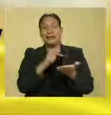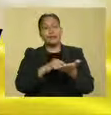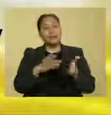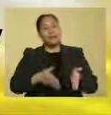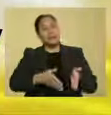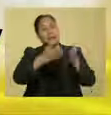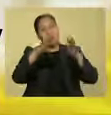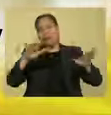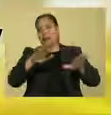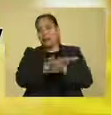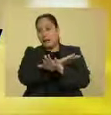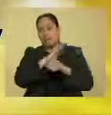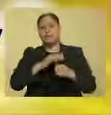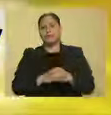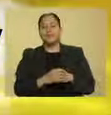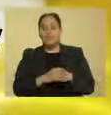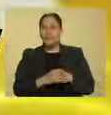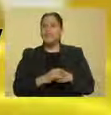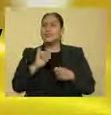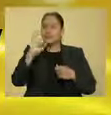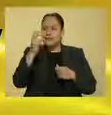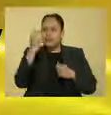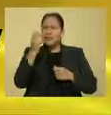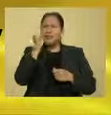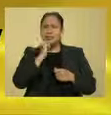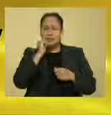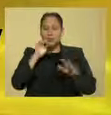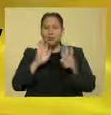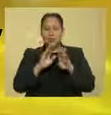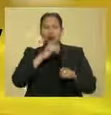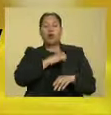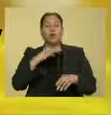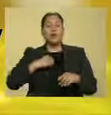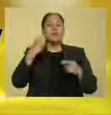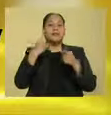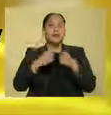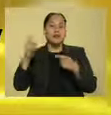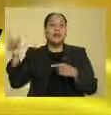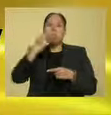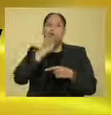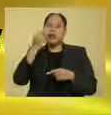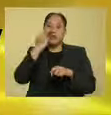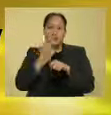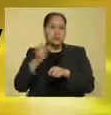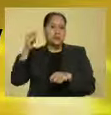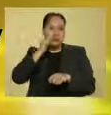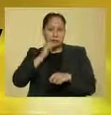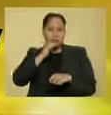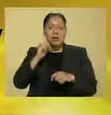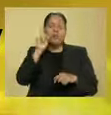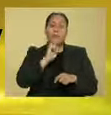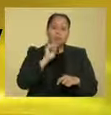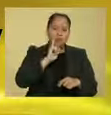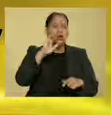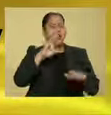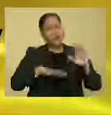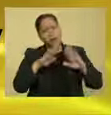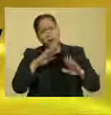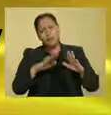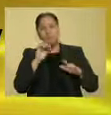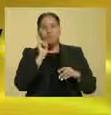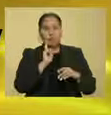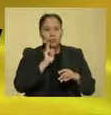dimensión. Sí, por supuesto. Sí, porque siempre todas las obligaciones recaían siempre en el hombre. La mujer, de repente, a lo mejor